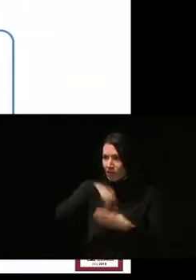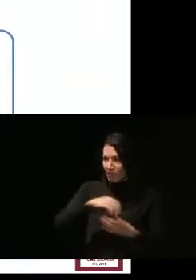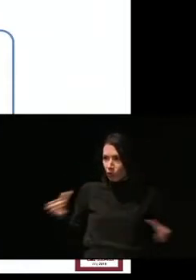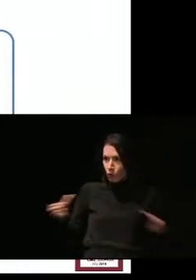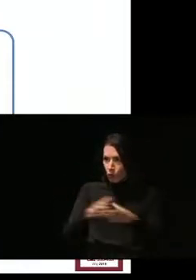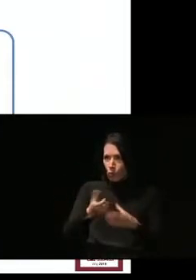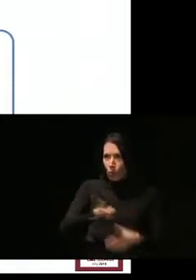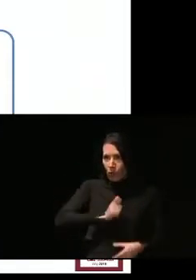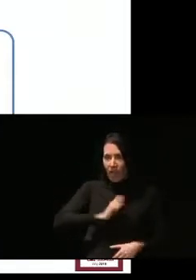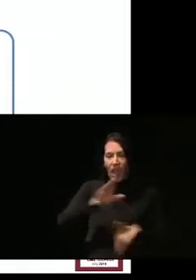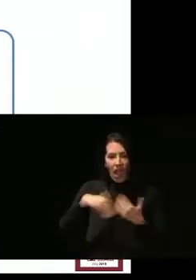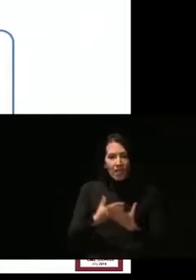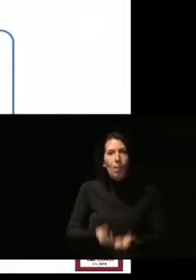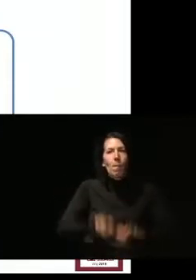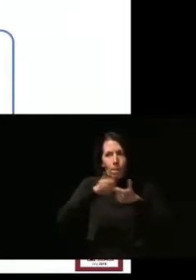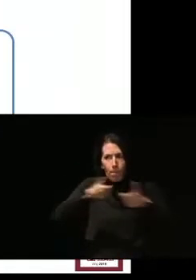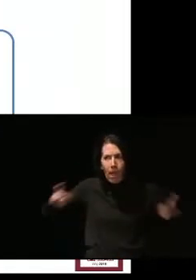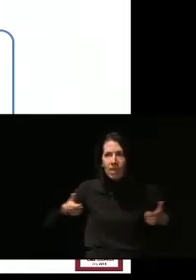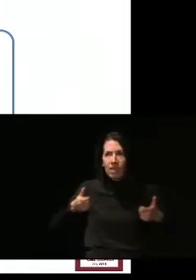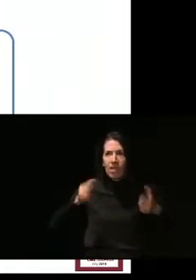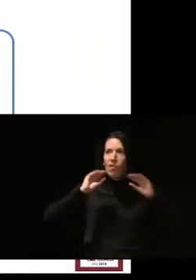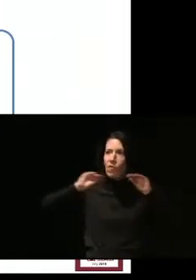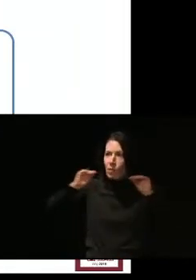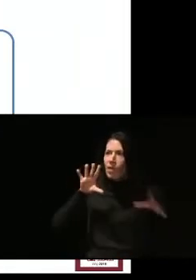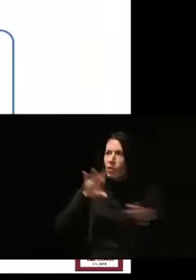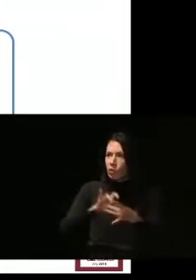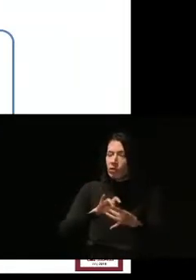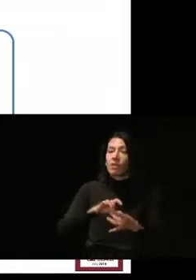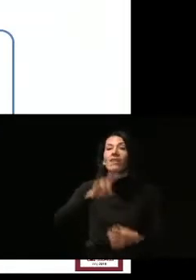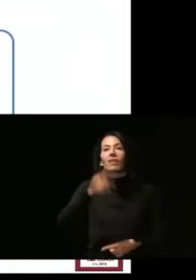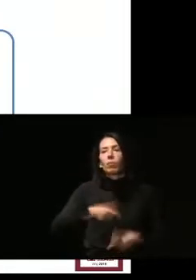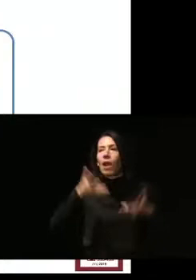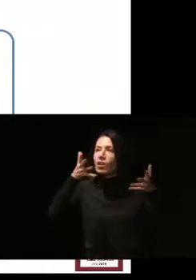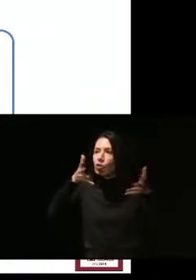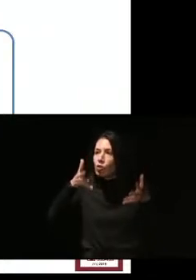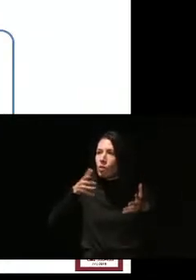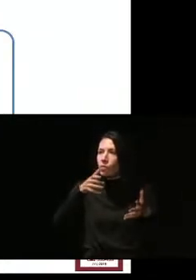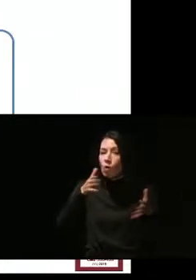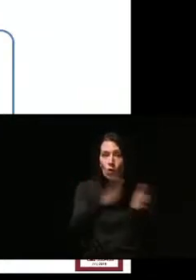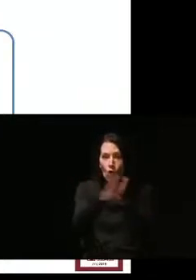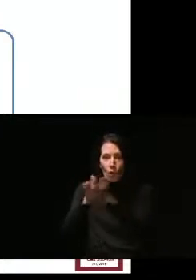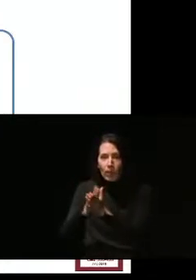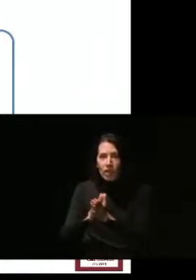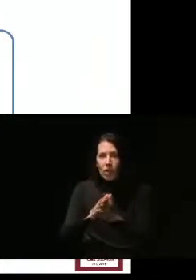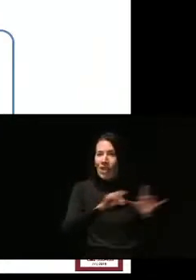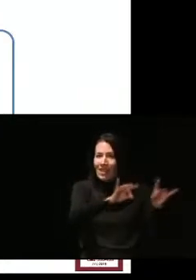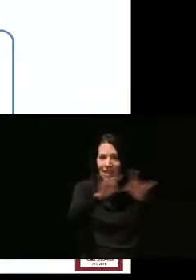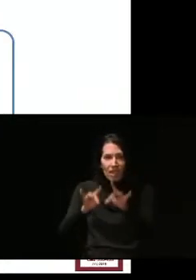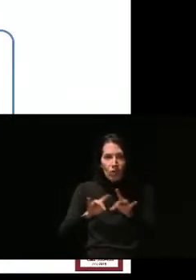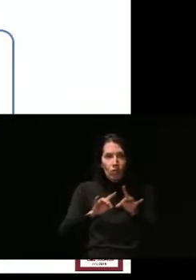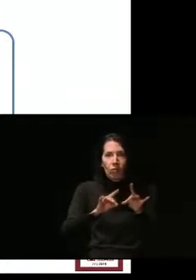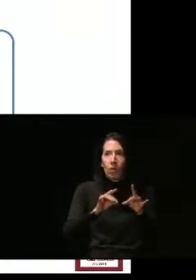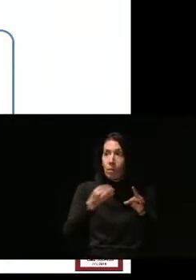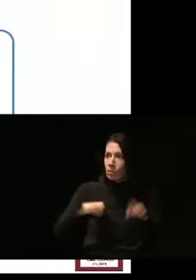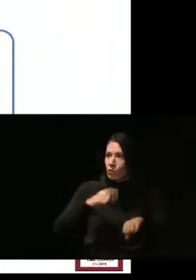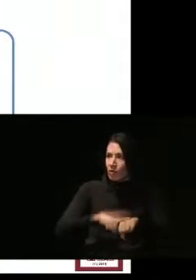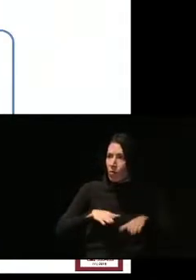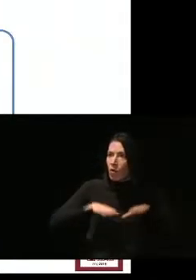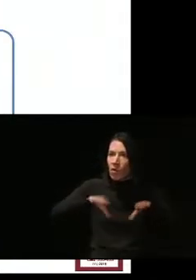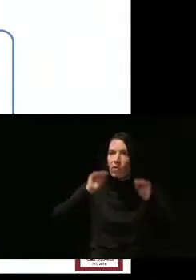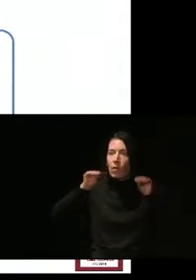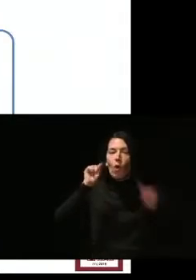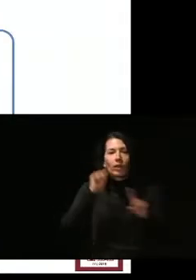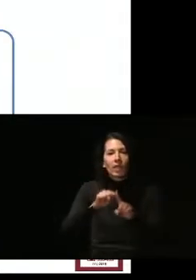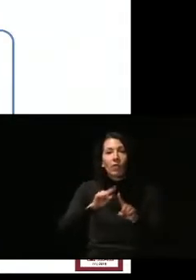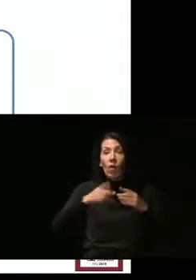aumentamos la formación en este sentido y, además, asesorábamos a todos nuestros compañeros de distrito mientras se formaban para que fueran